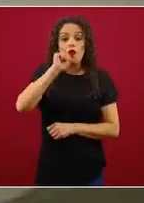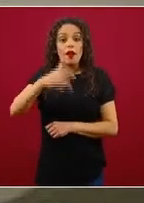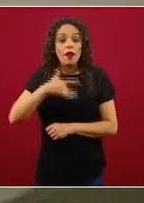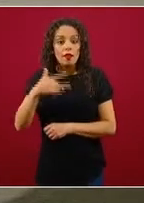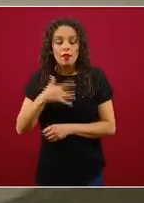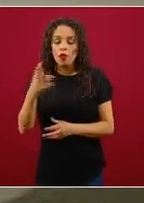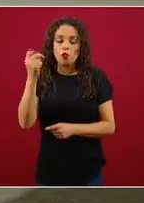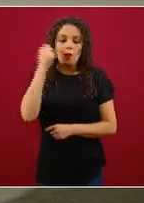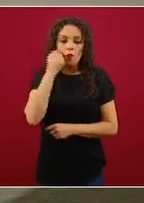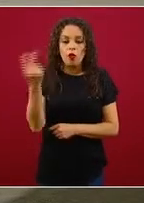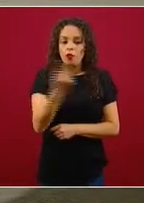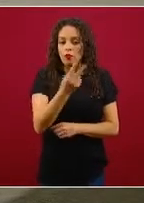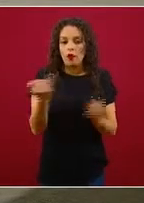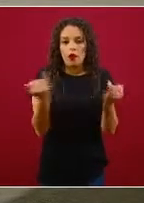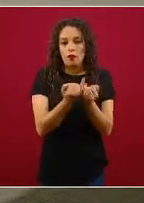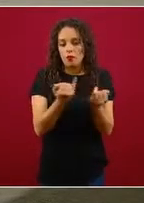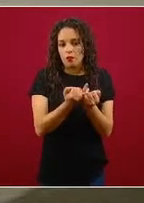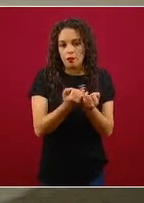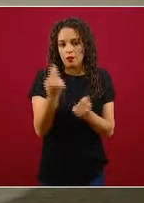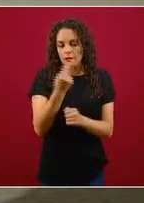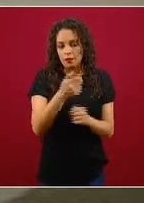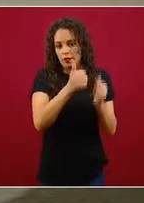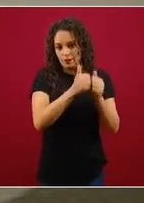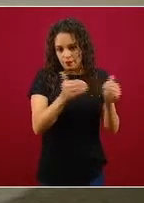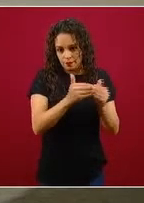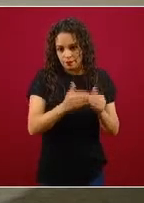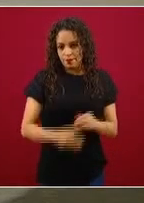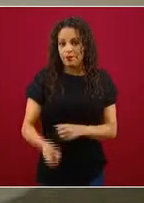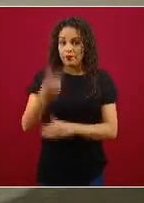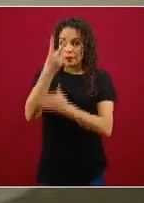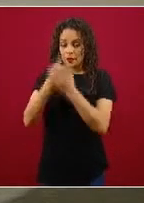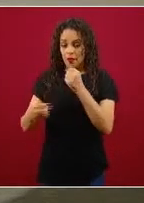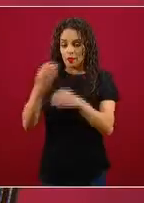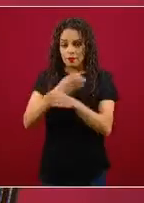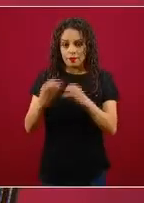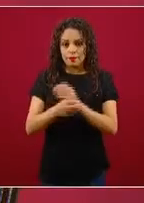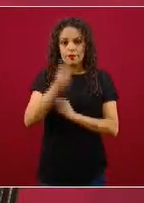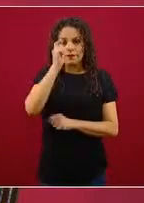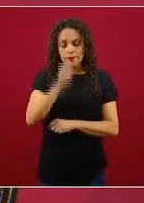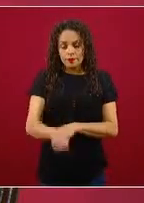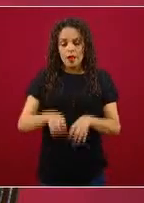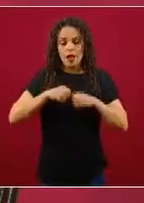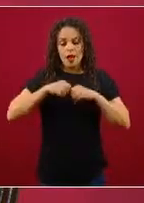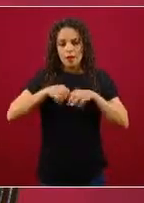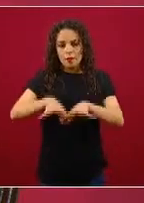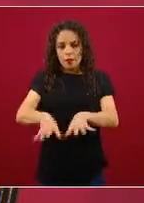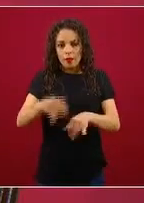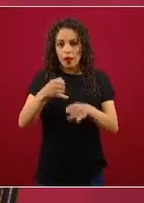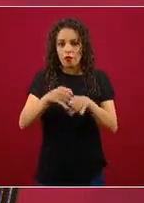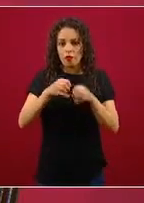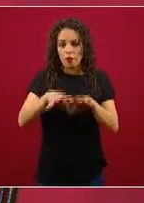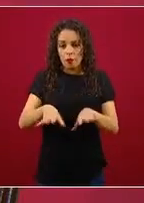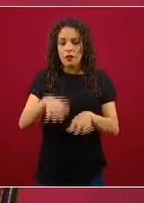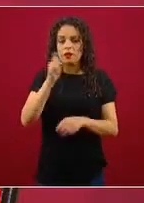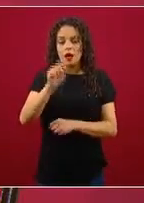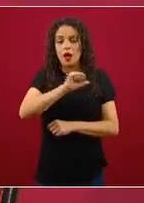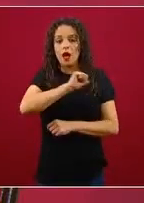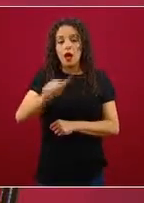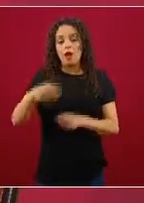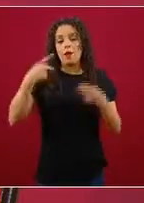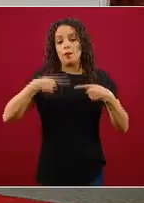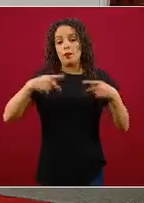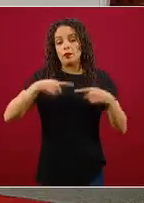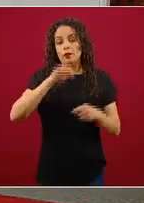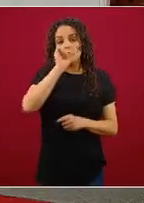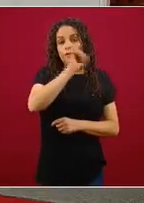componentes. El primero tiene una campaña de información casa por casa. Esto queremos que llegue